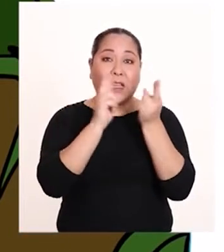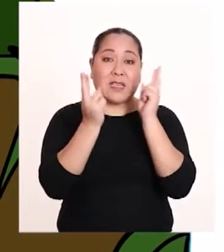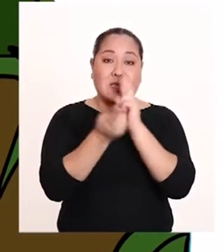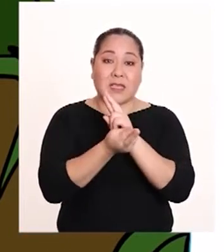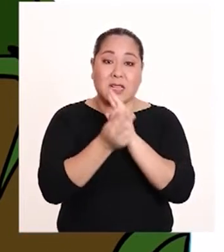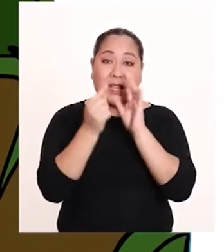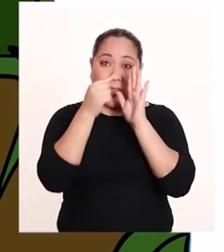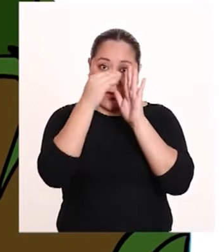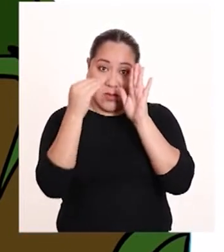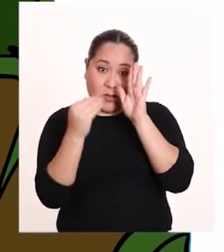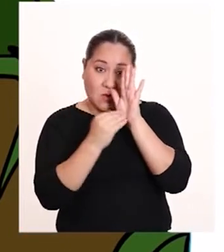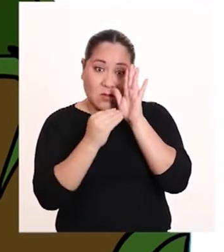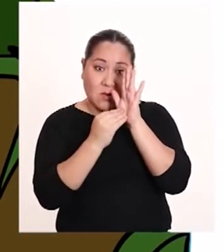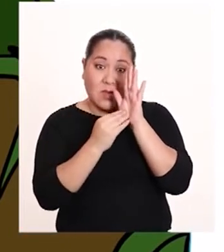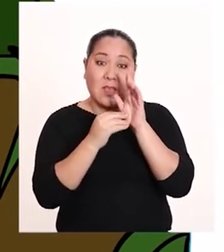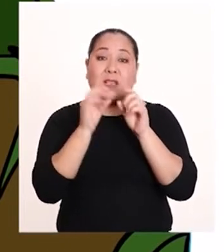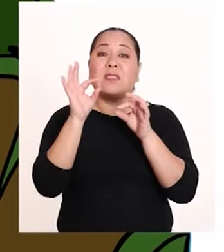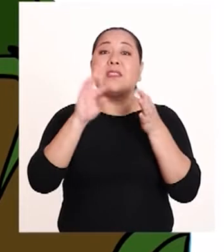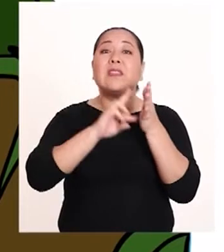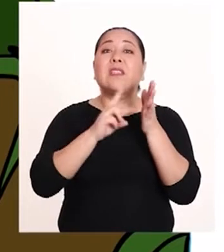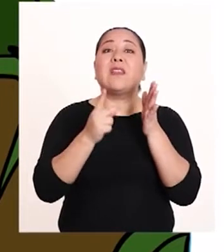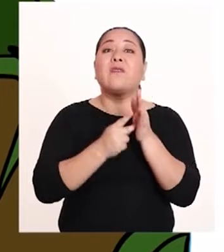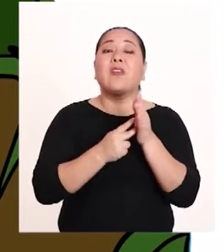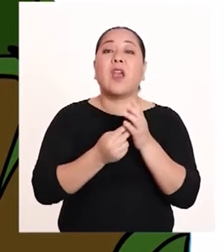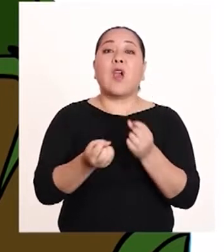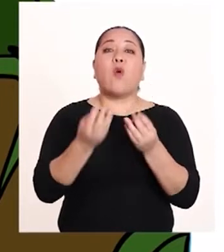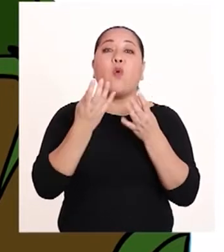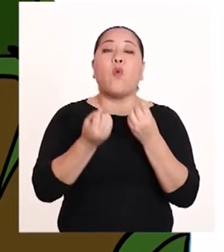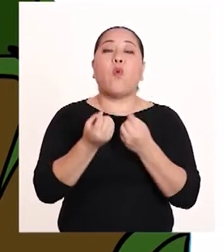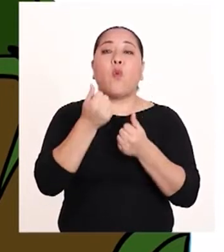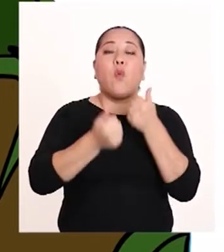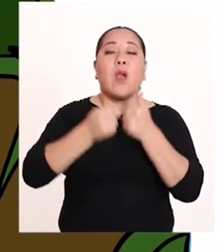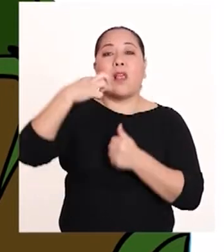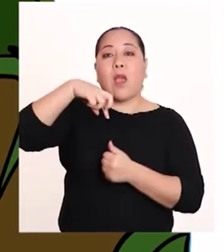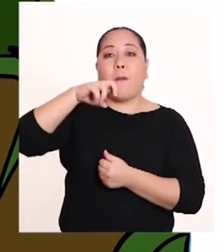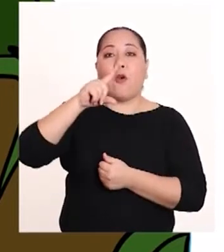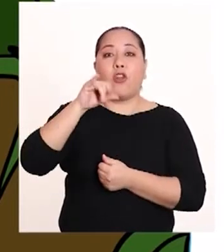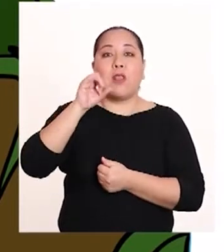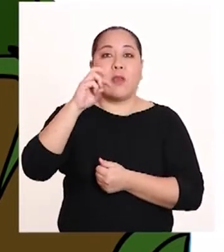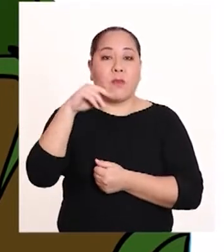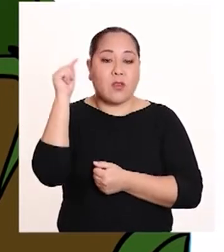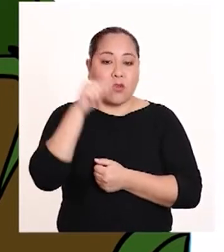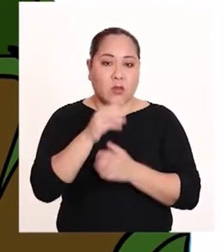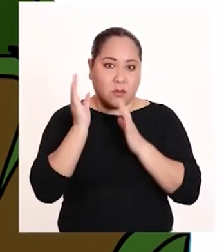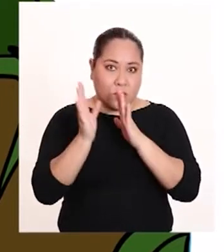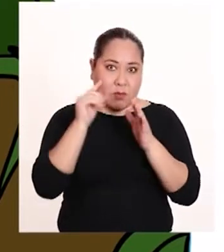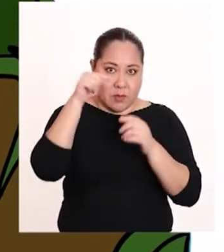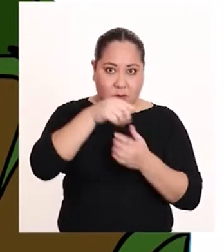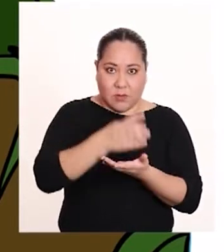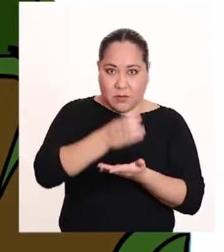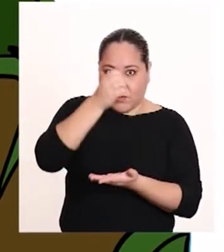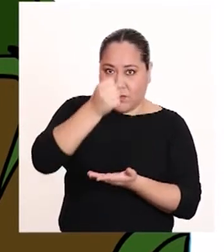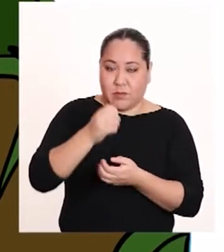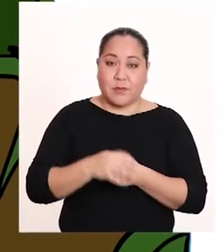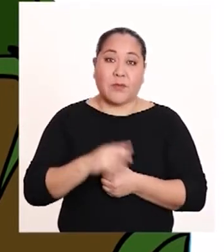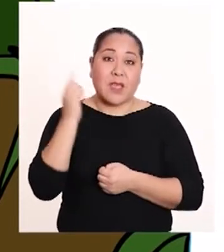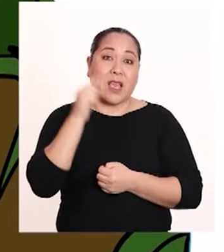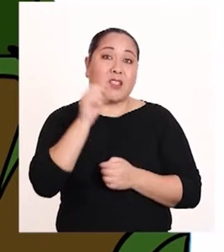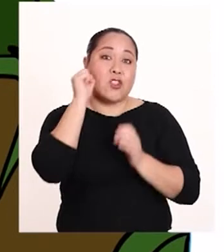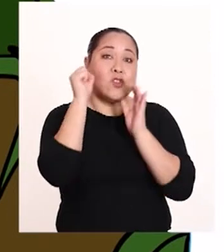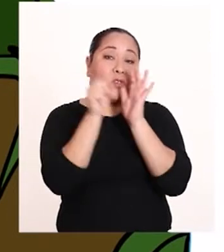y la abreviatura que está debajo indican el tipo de polímero con el que se fabricó el recipiente.